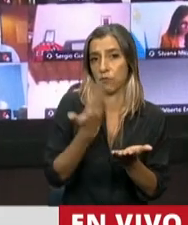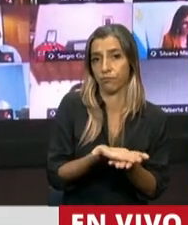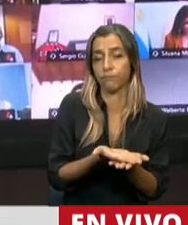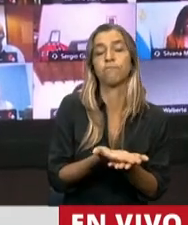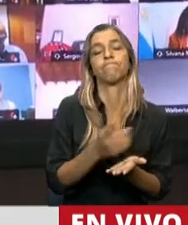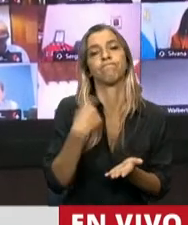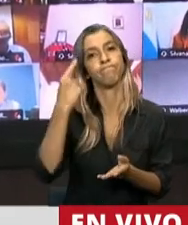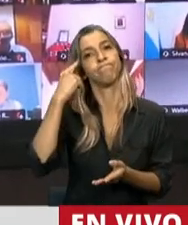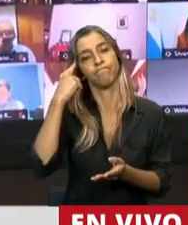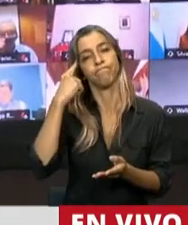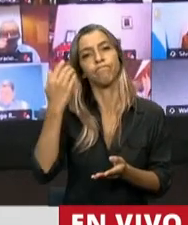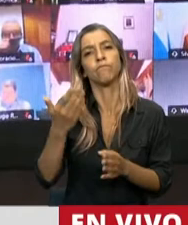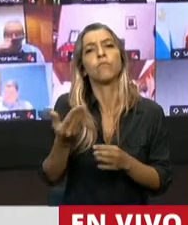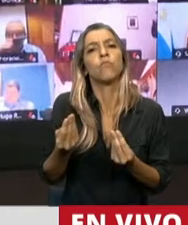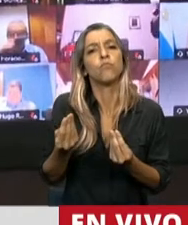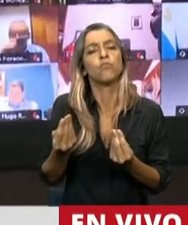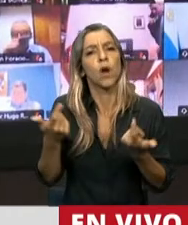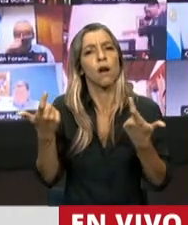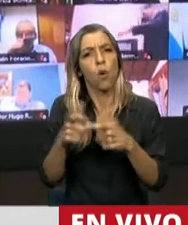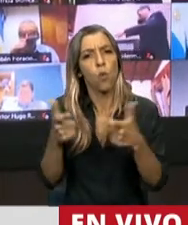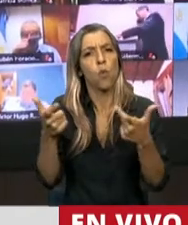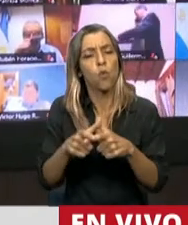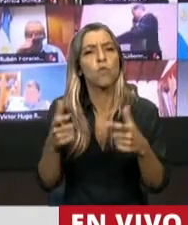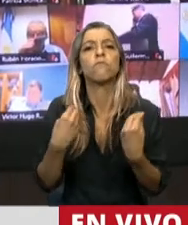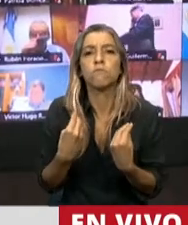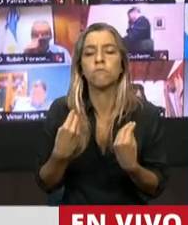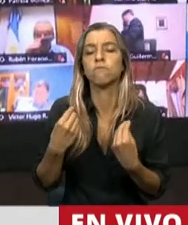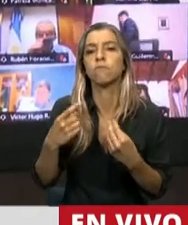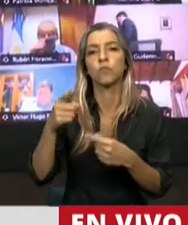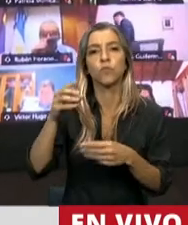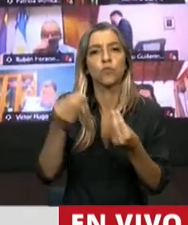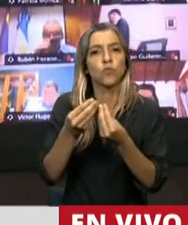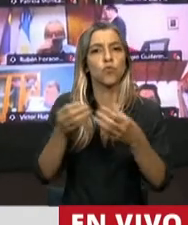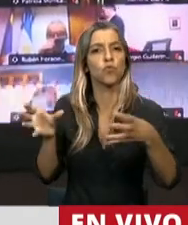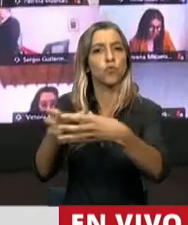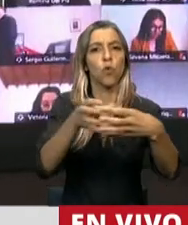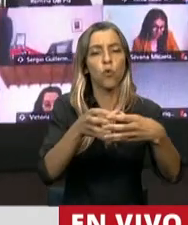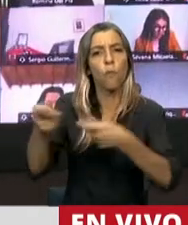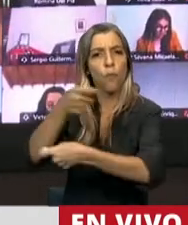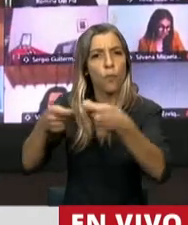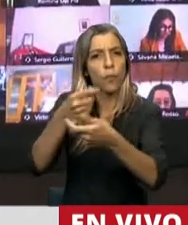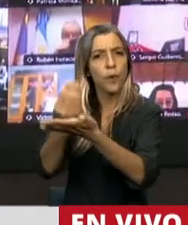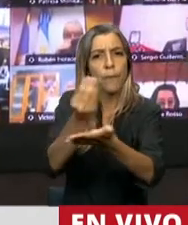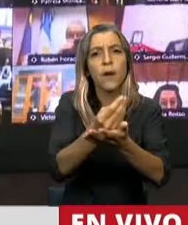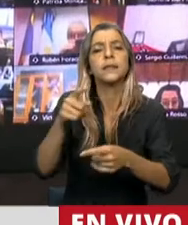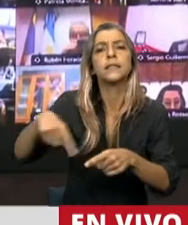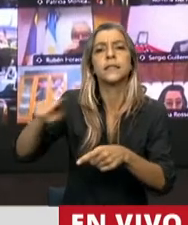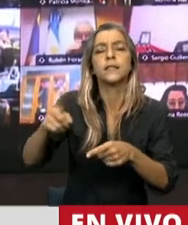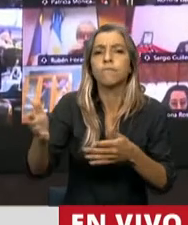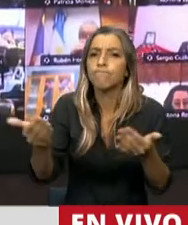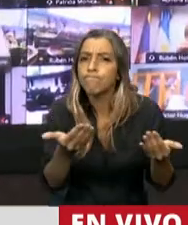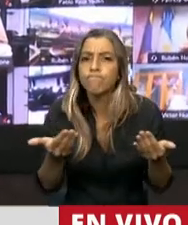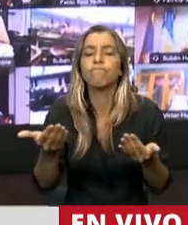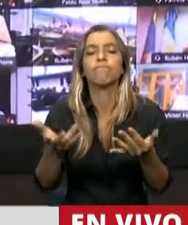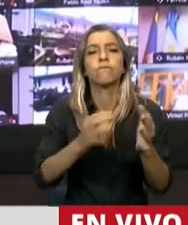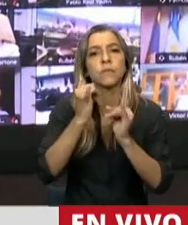producto de reuniones con entidades representativas de comercio, donde básicamente el reclamo era bajar los costos de